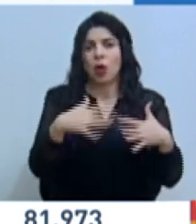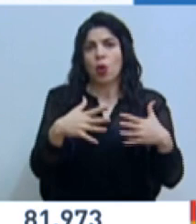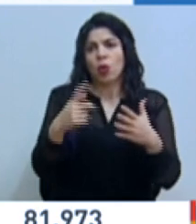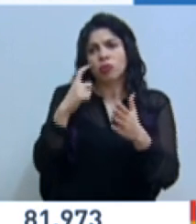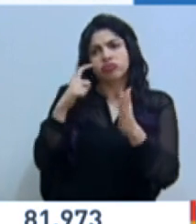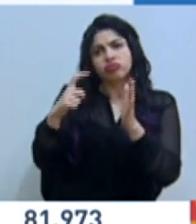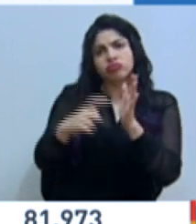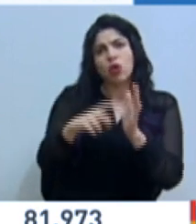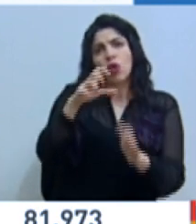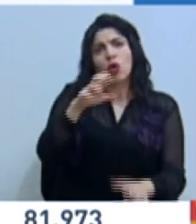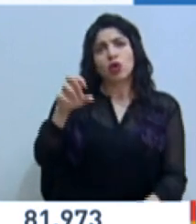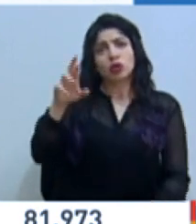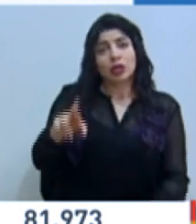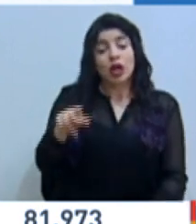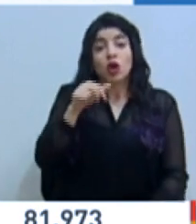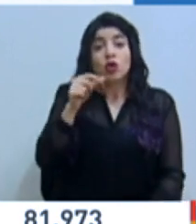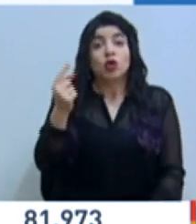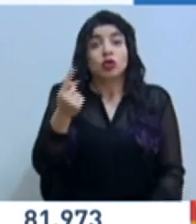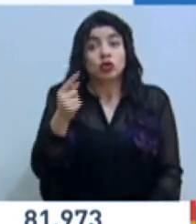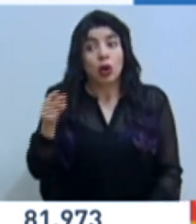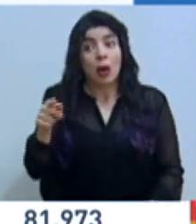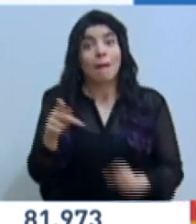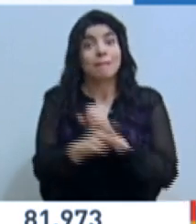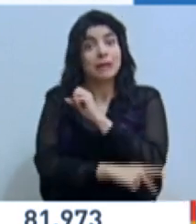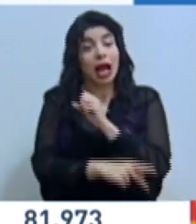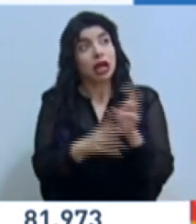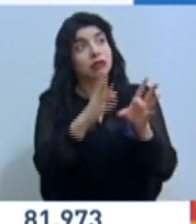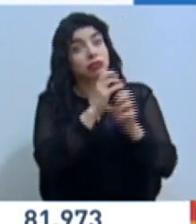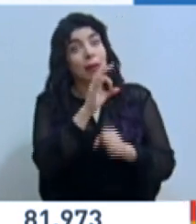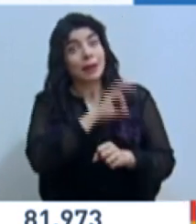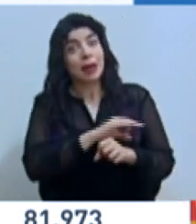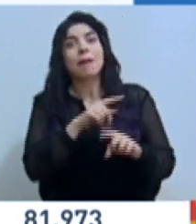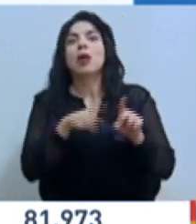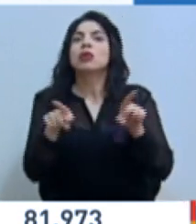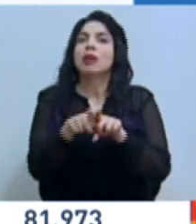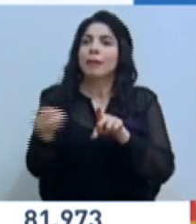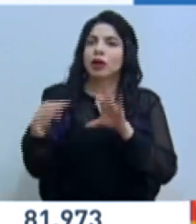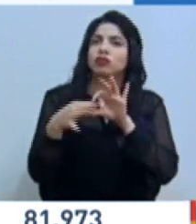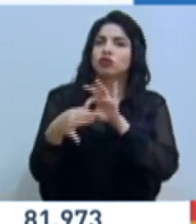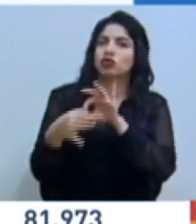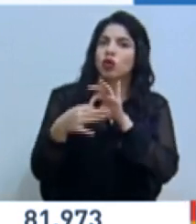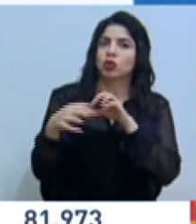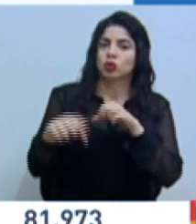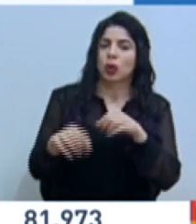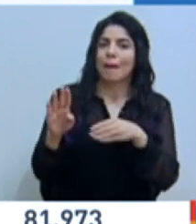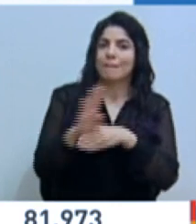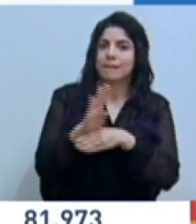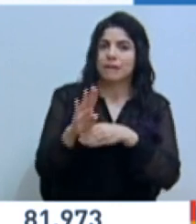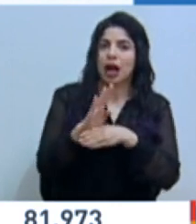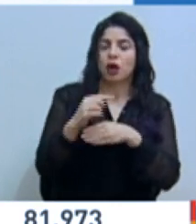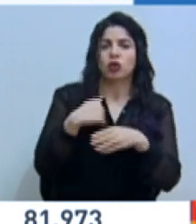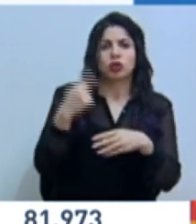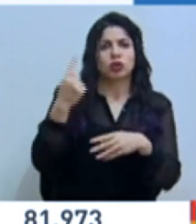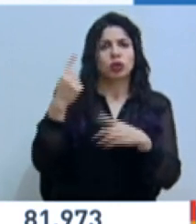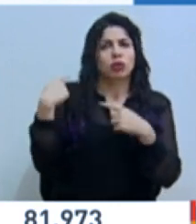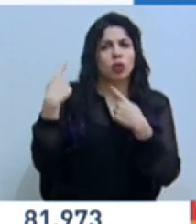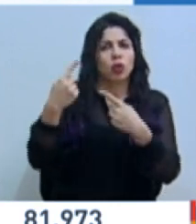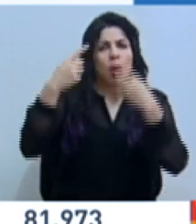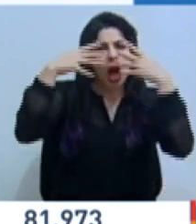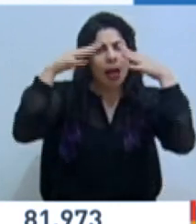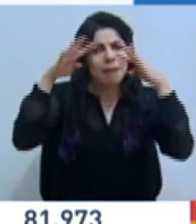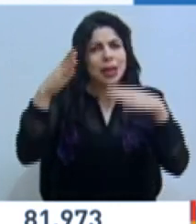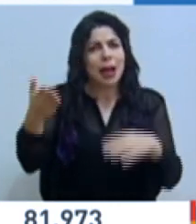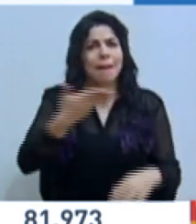que Costa Rica no solamente es un país beneficiario, es un país socio de este banco. Y algo que he admirado mucho del